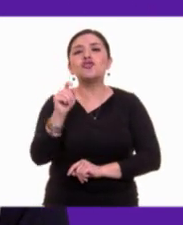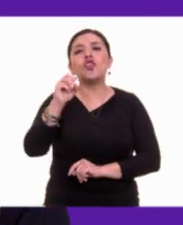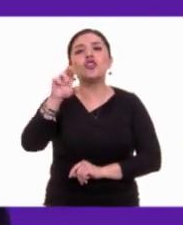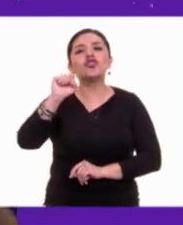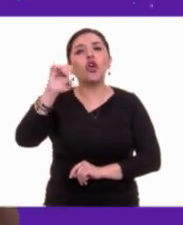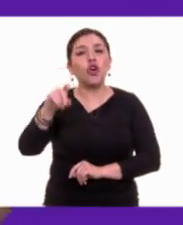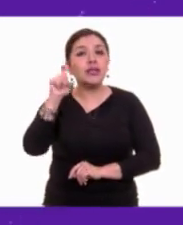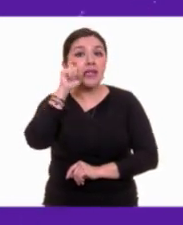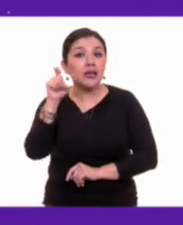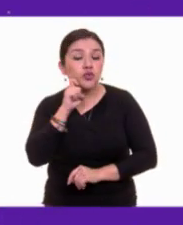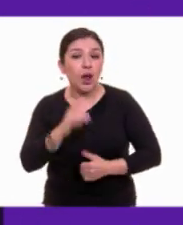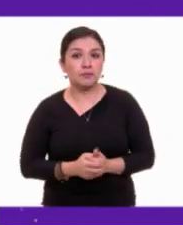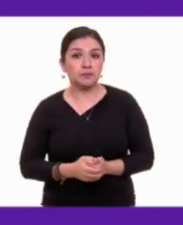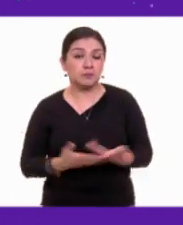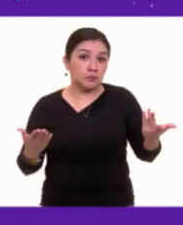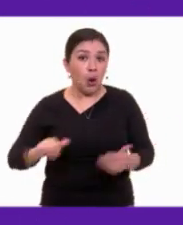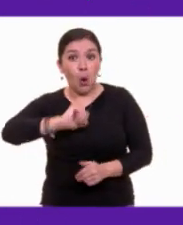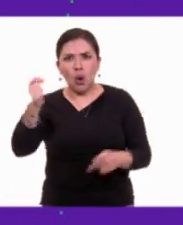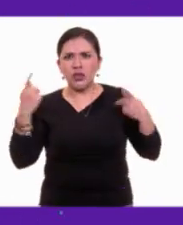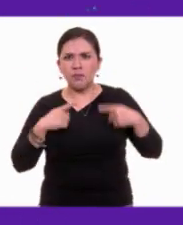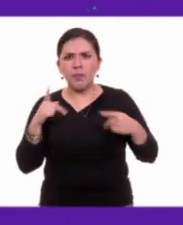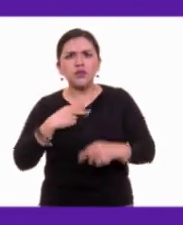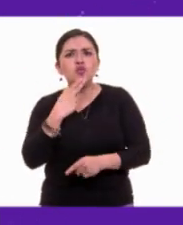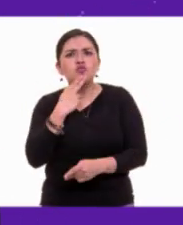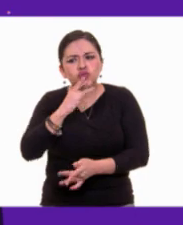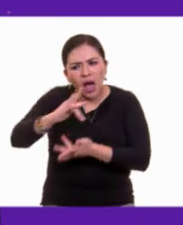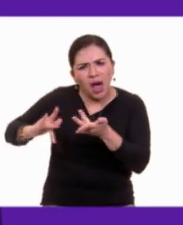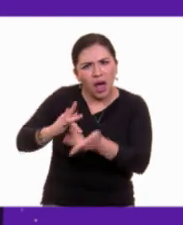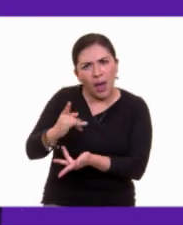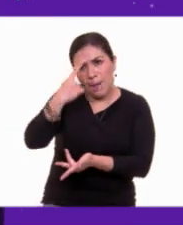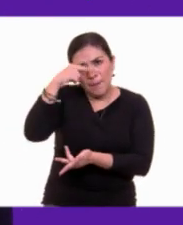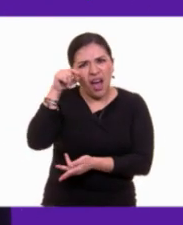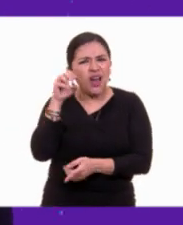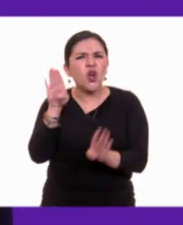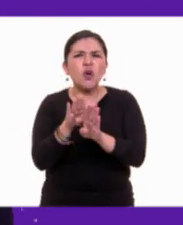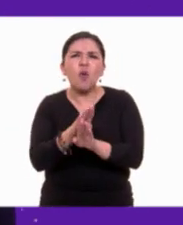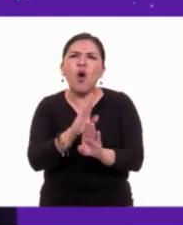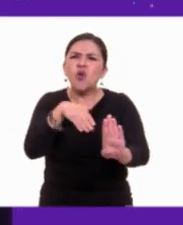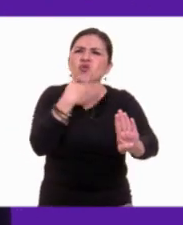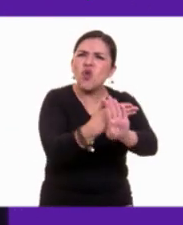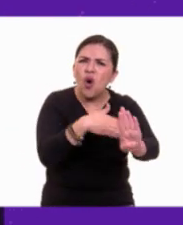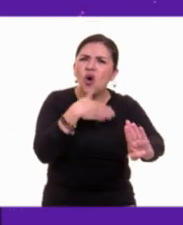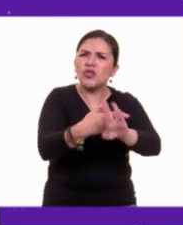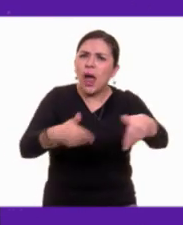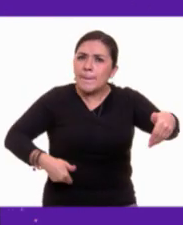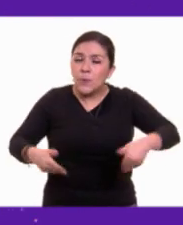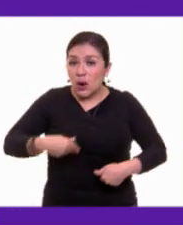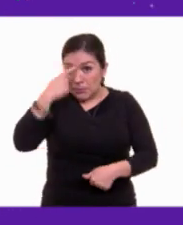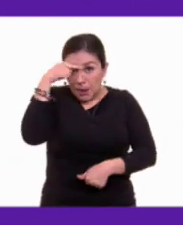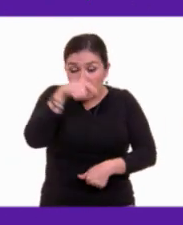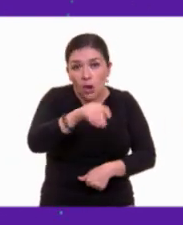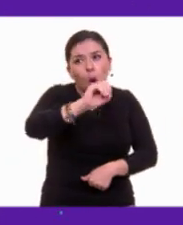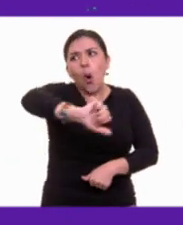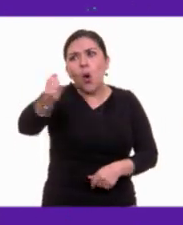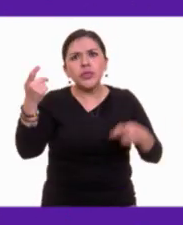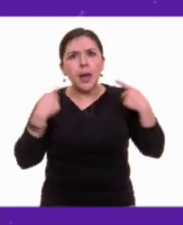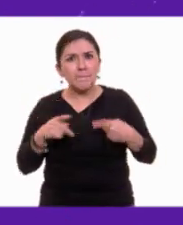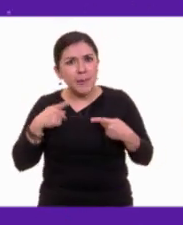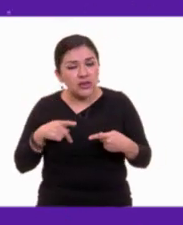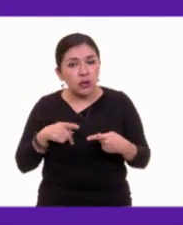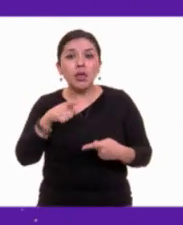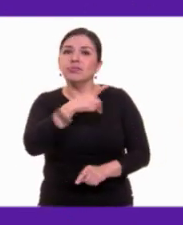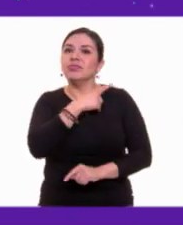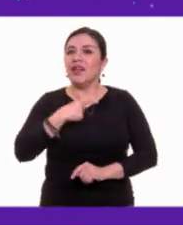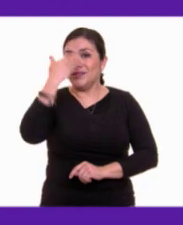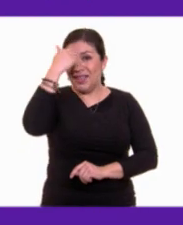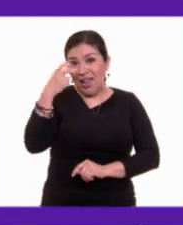sexual. Si alguien utiliza los medios digitales para molestarte, atacarte o agredir a otros cibernautas, debes